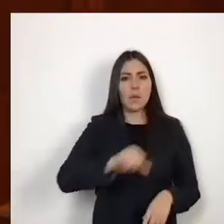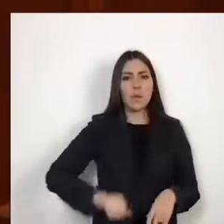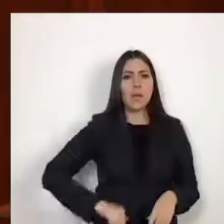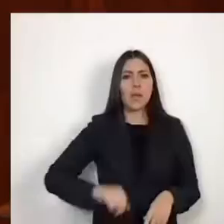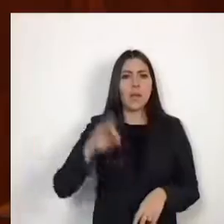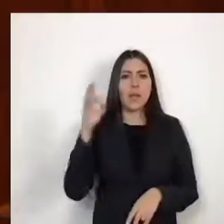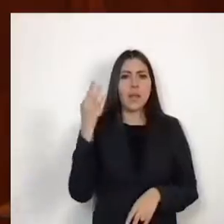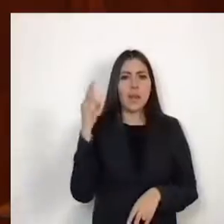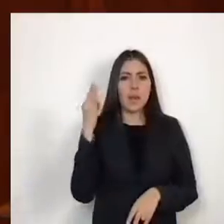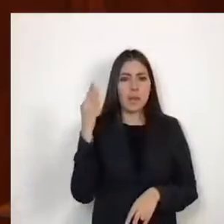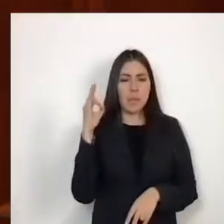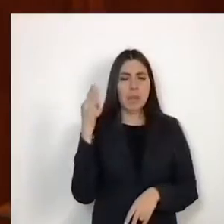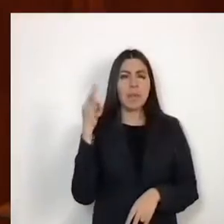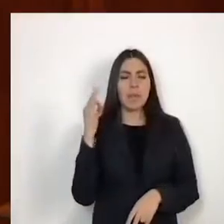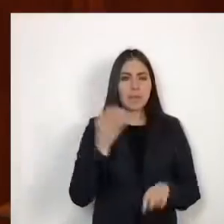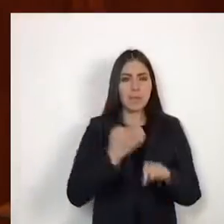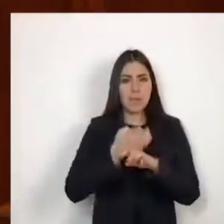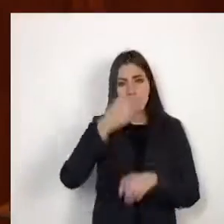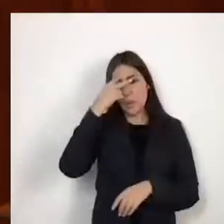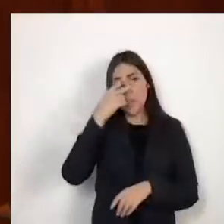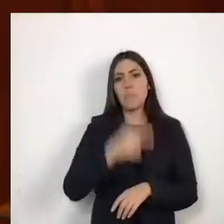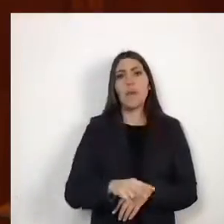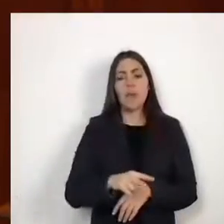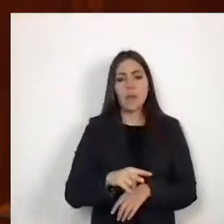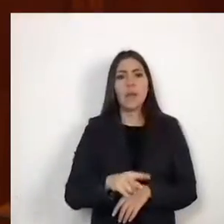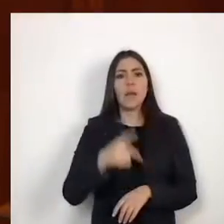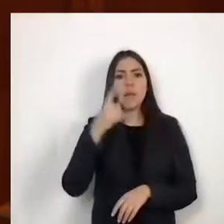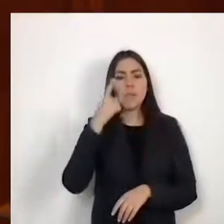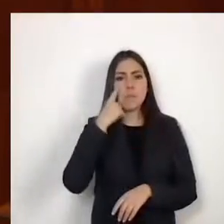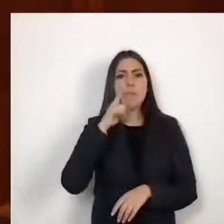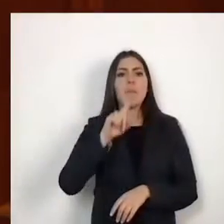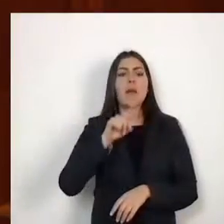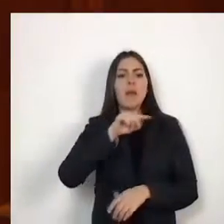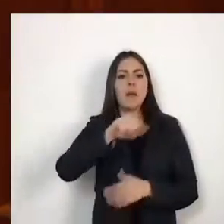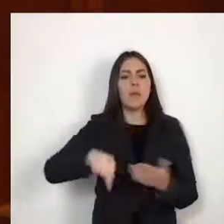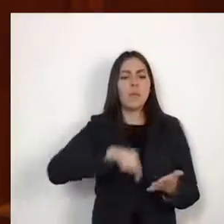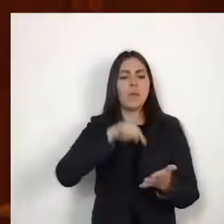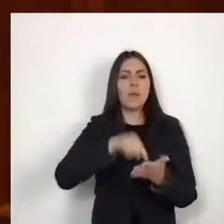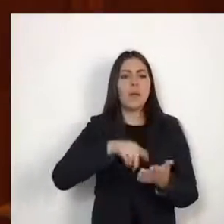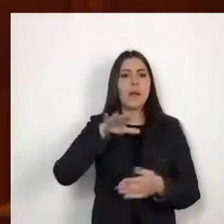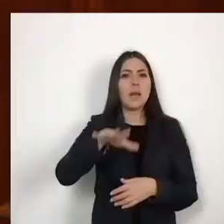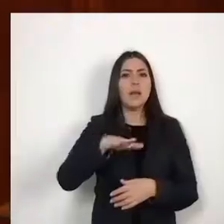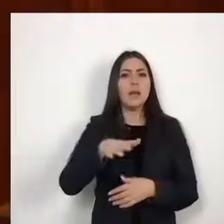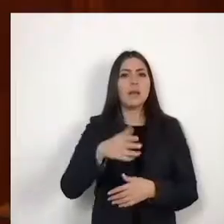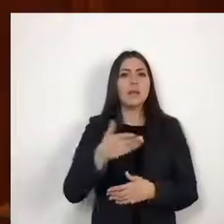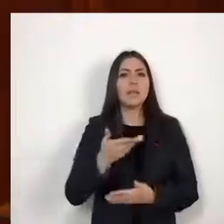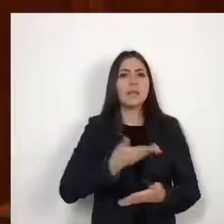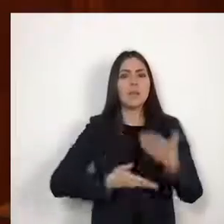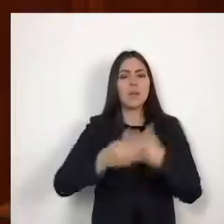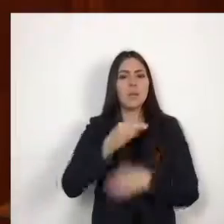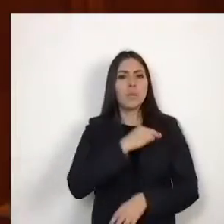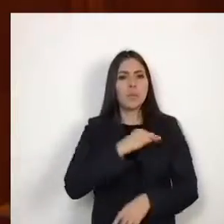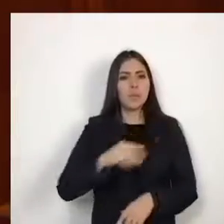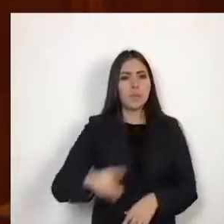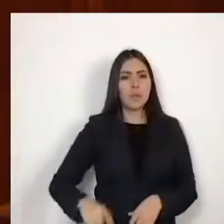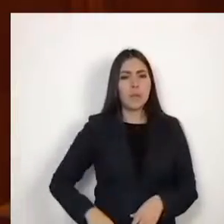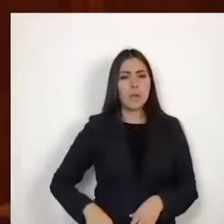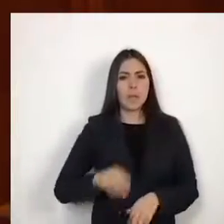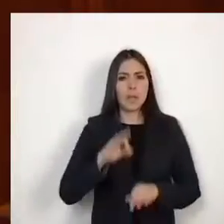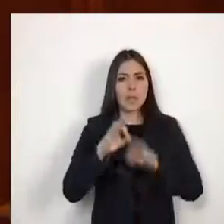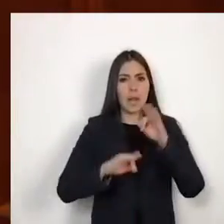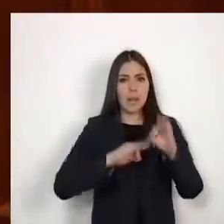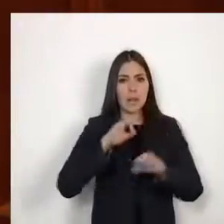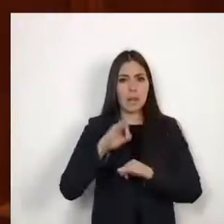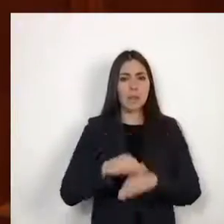Estado de México, a concesionar el Servicio Municipal de Tratamiento y Disposición Final de Residuos Sólidos